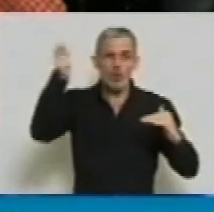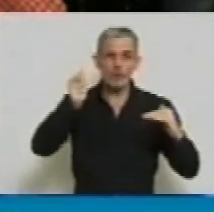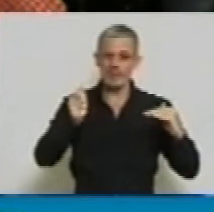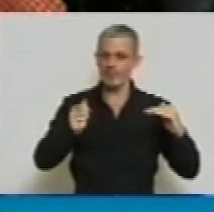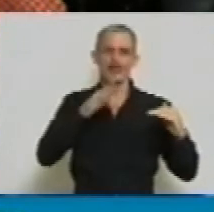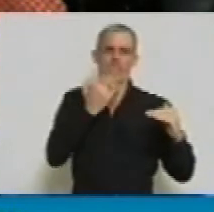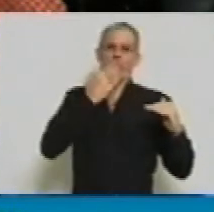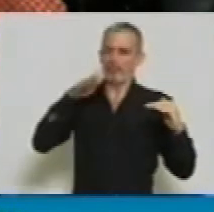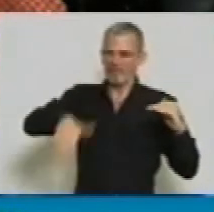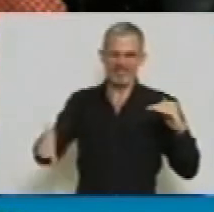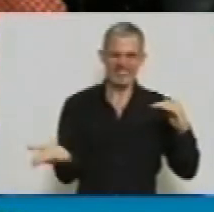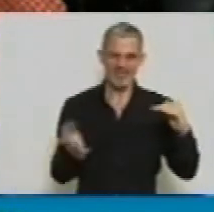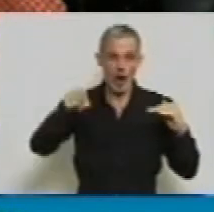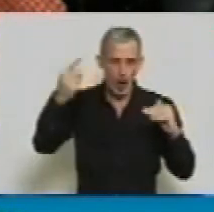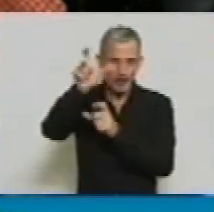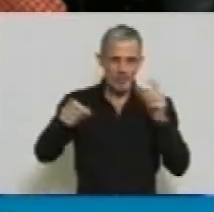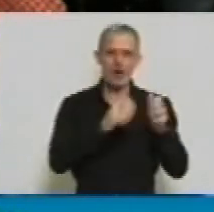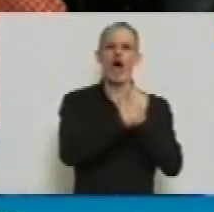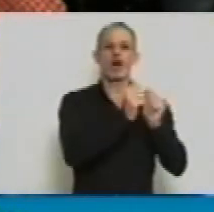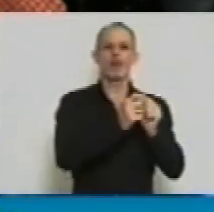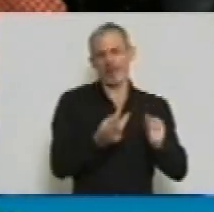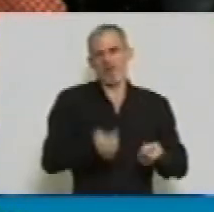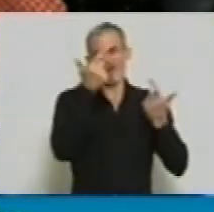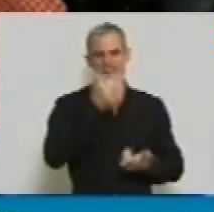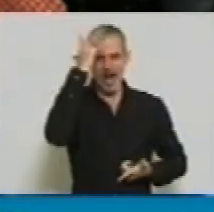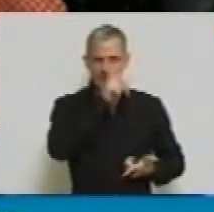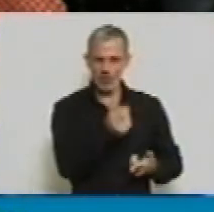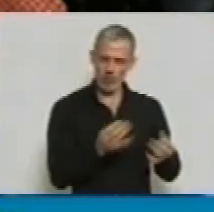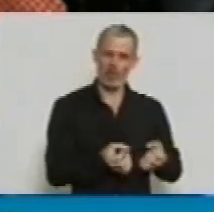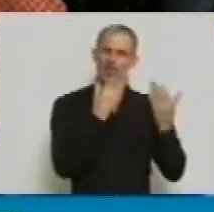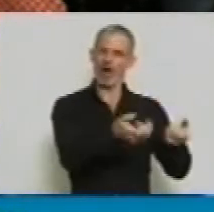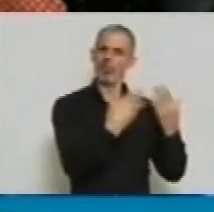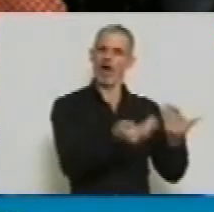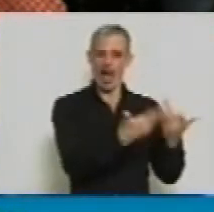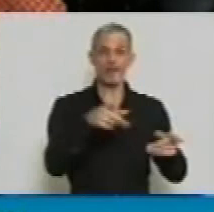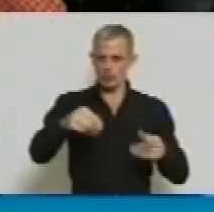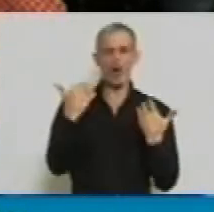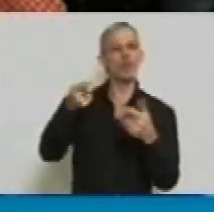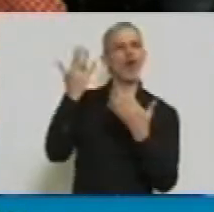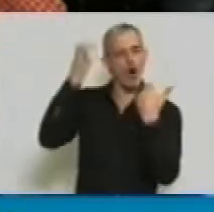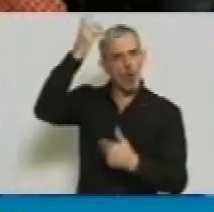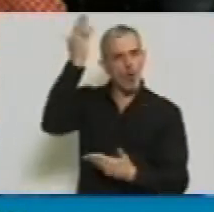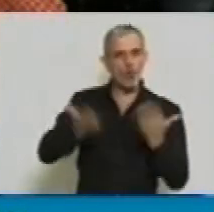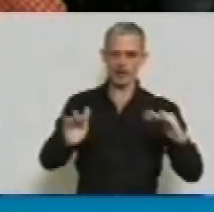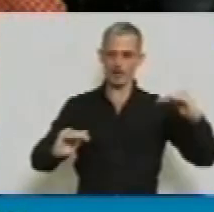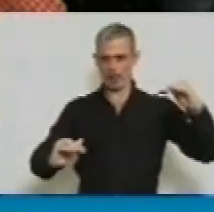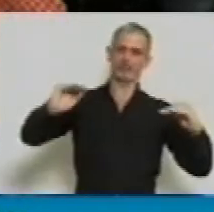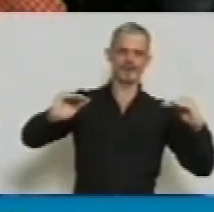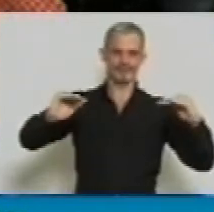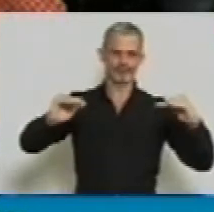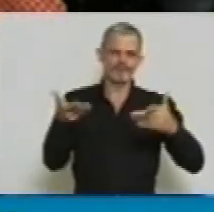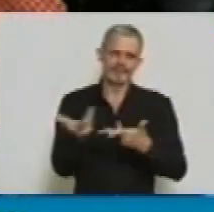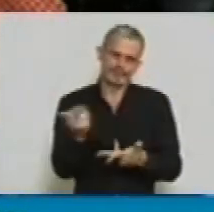mediación de la que pueden tener otros y abrimos con la posibilidad definitiva de que obtengan justicia. Justicia que implica